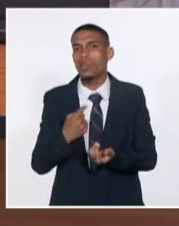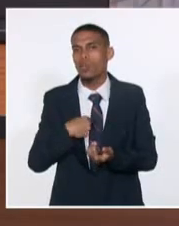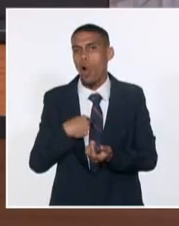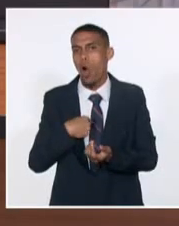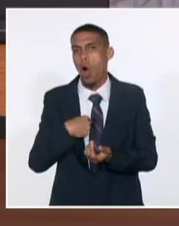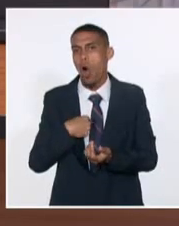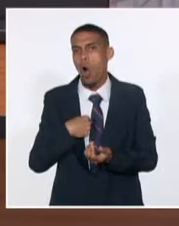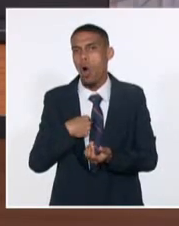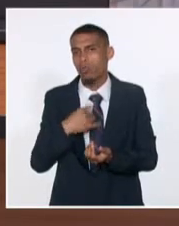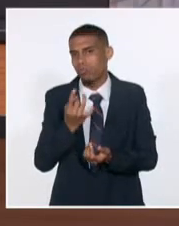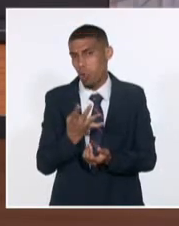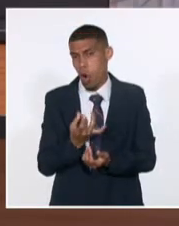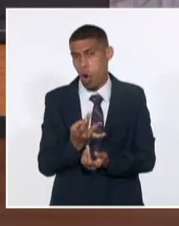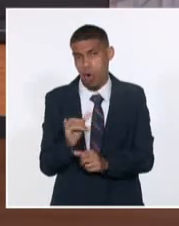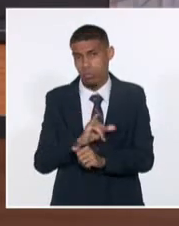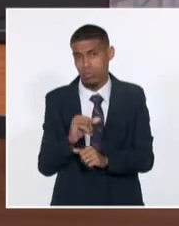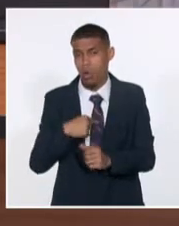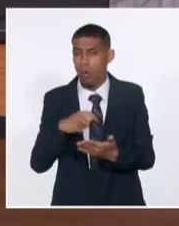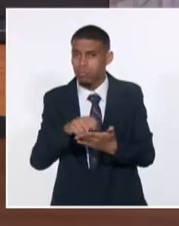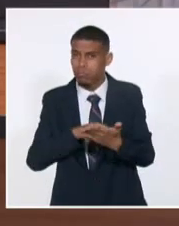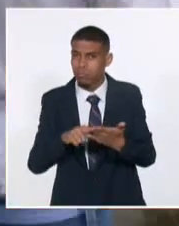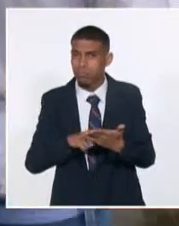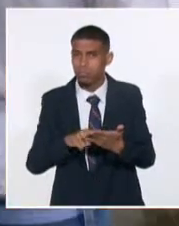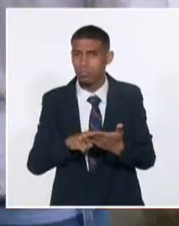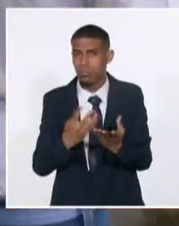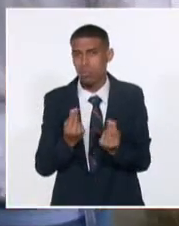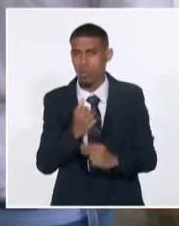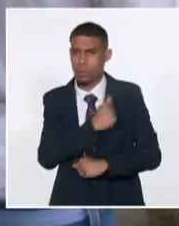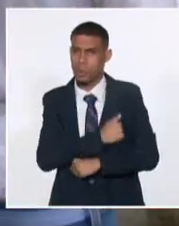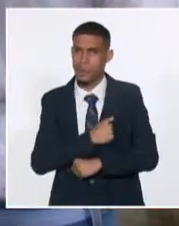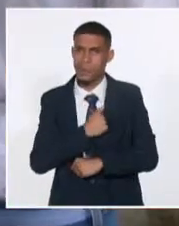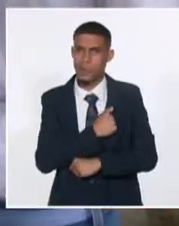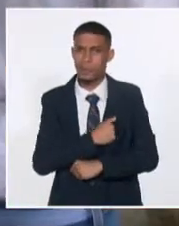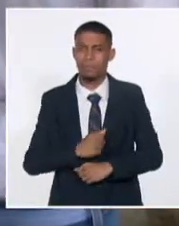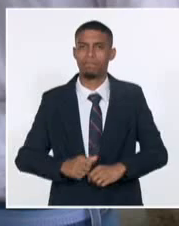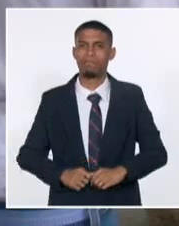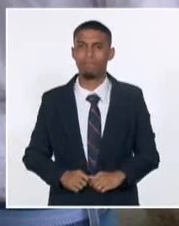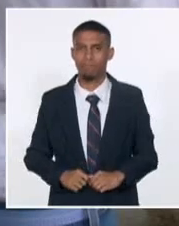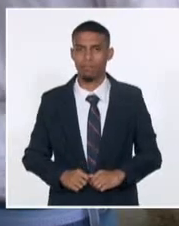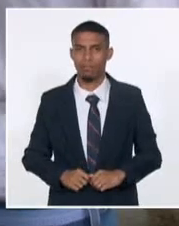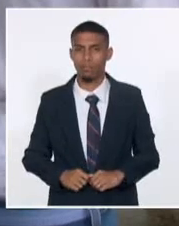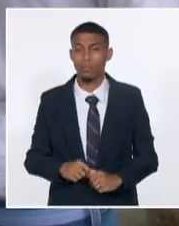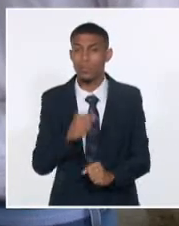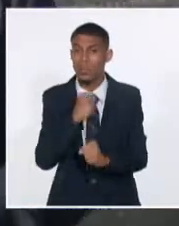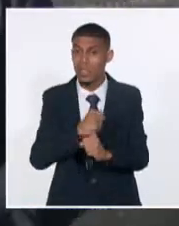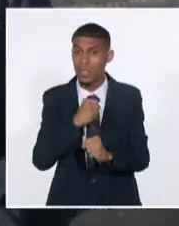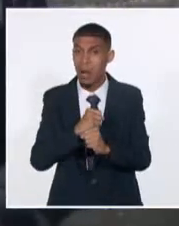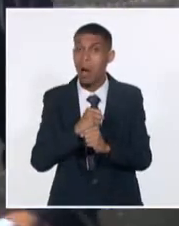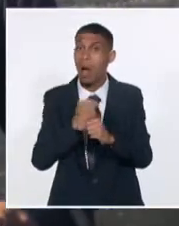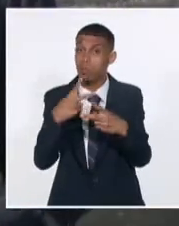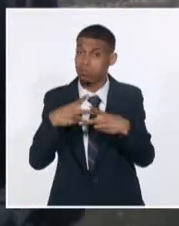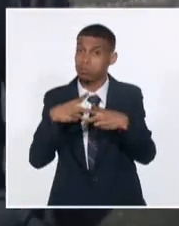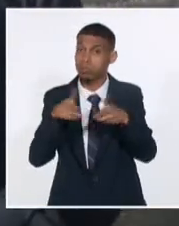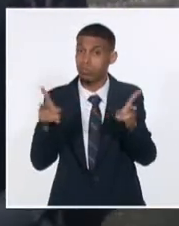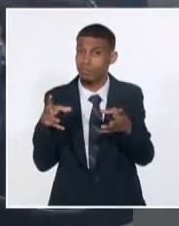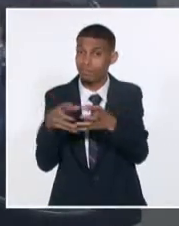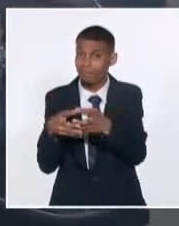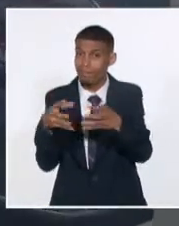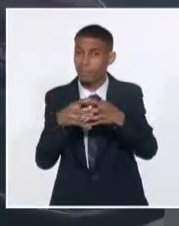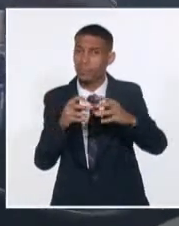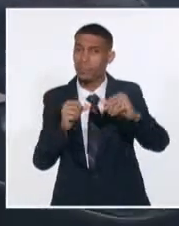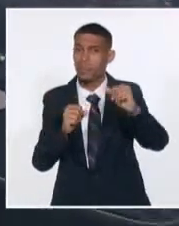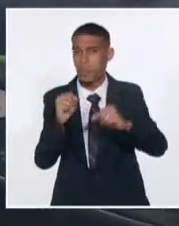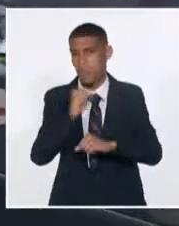con mucho amor y con mucha humanidad. La alta calidad humana y profesionalidad de los colectivos de los medios de prensa en